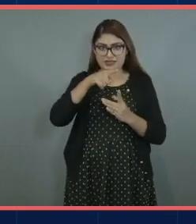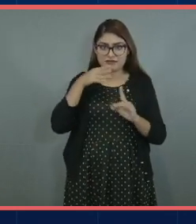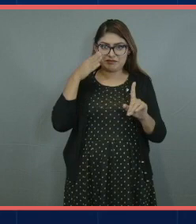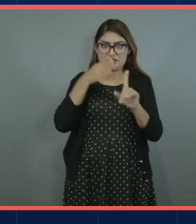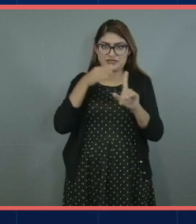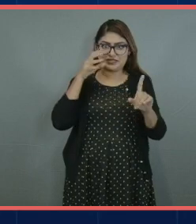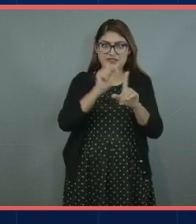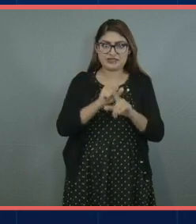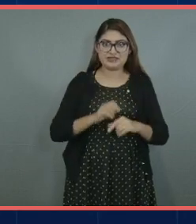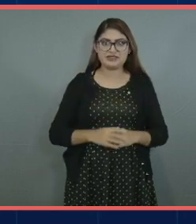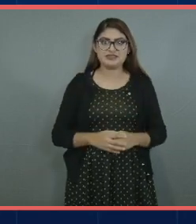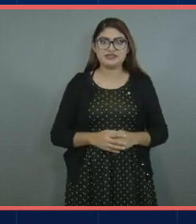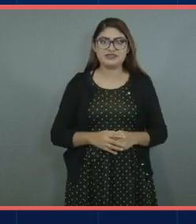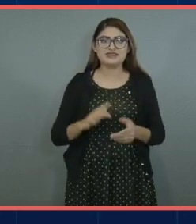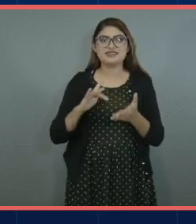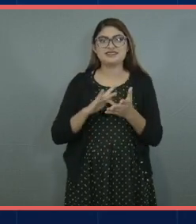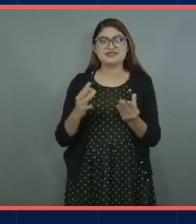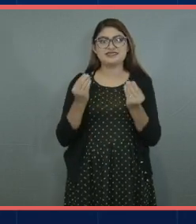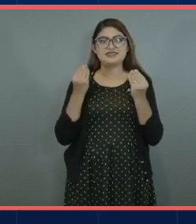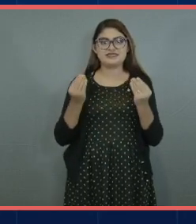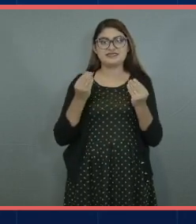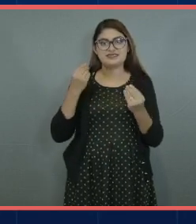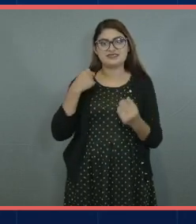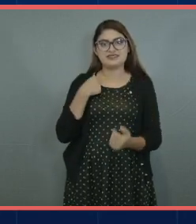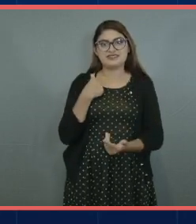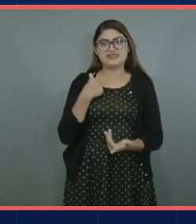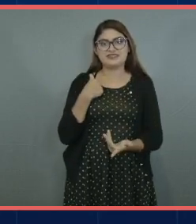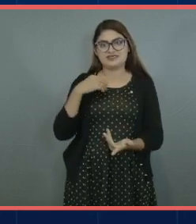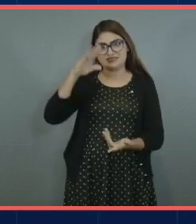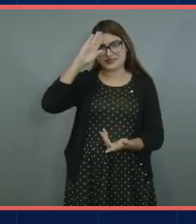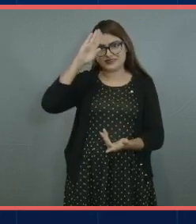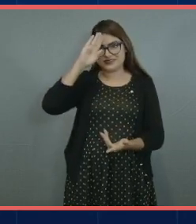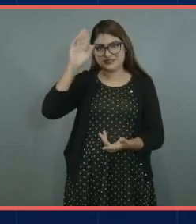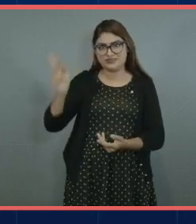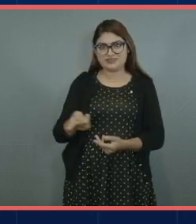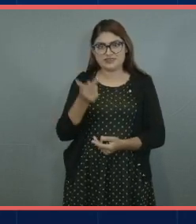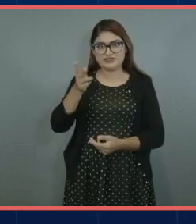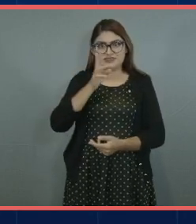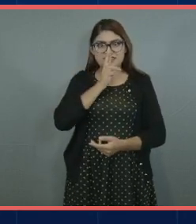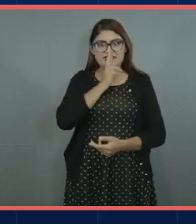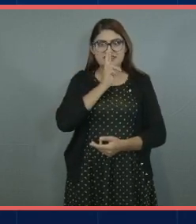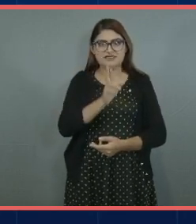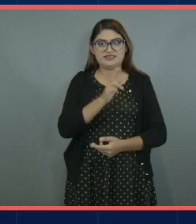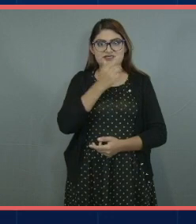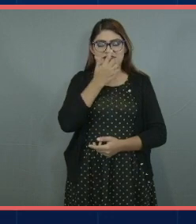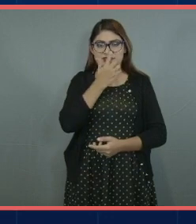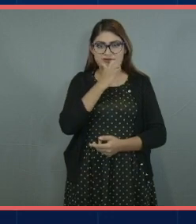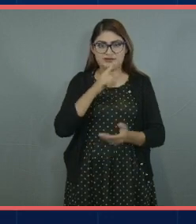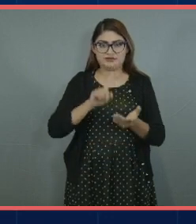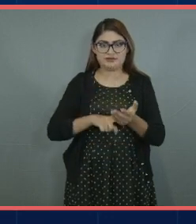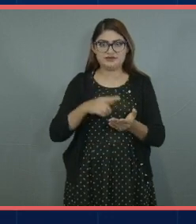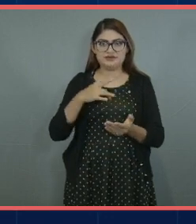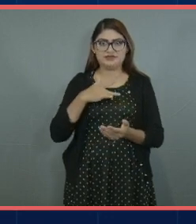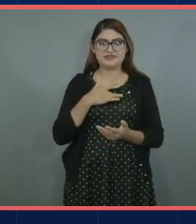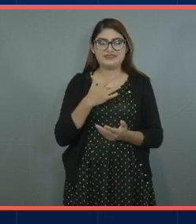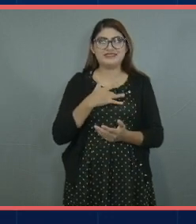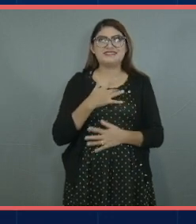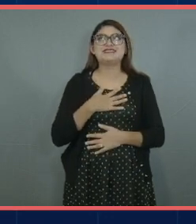gracias la verdad es que el responder esta pregunta me llena bastante yo